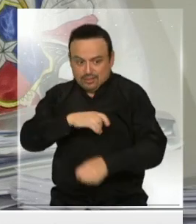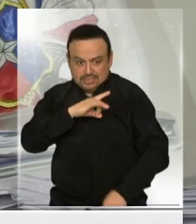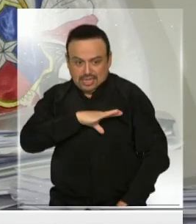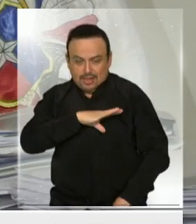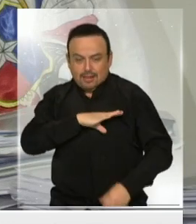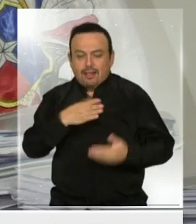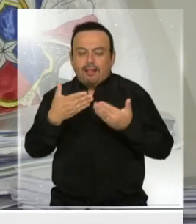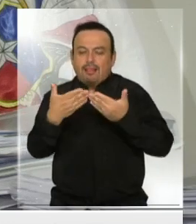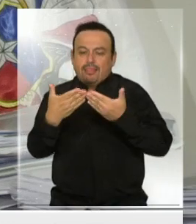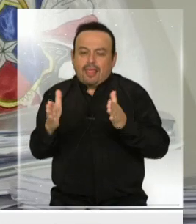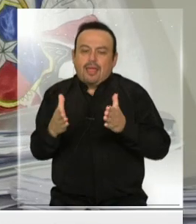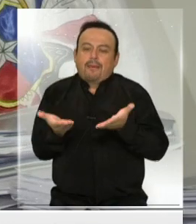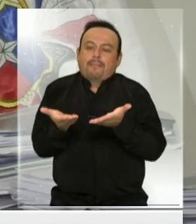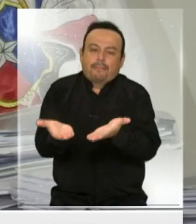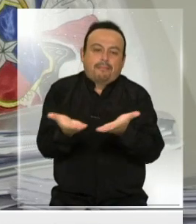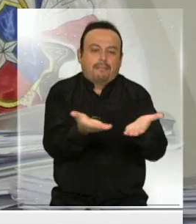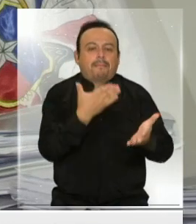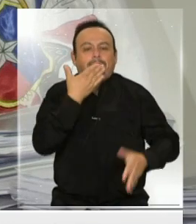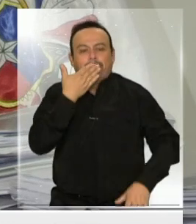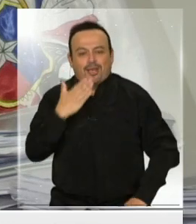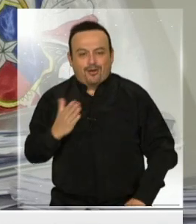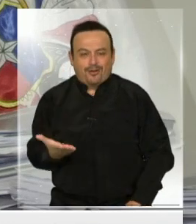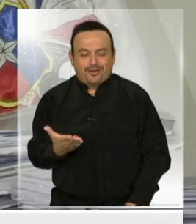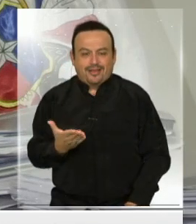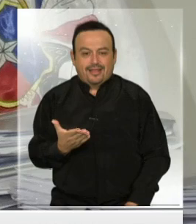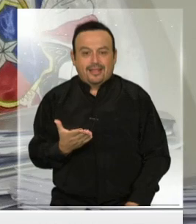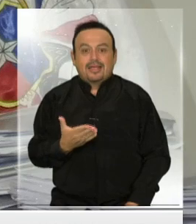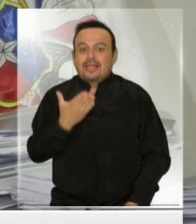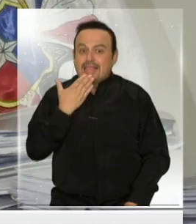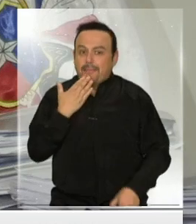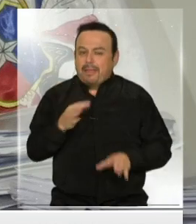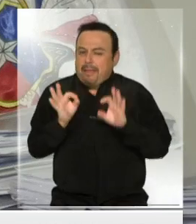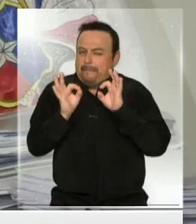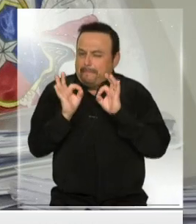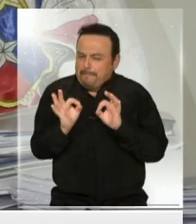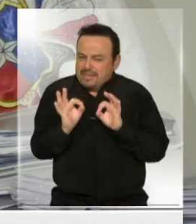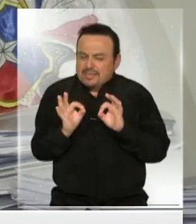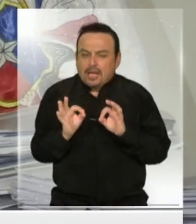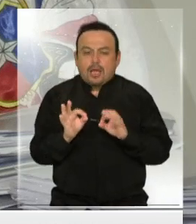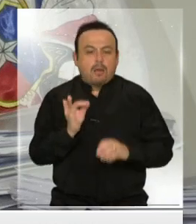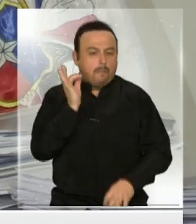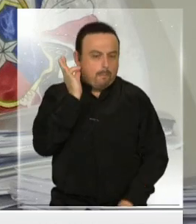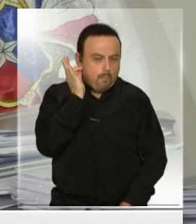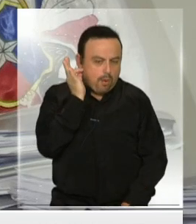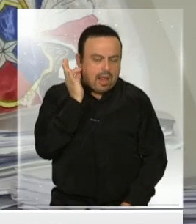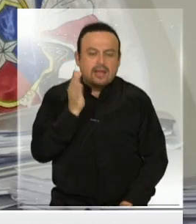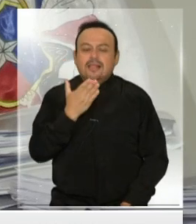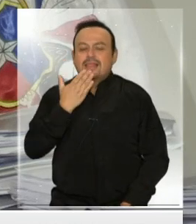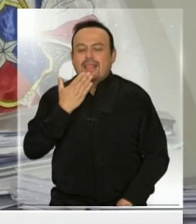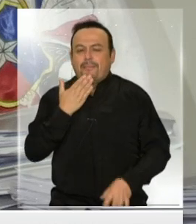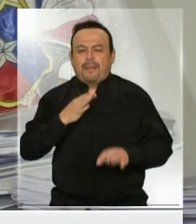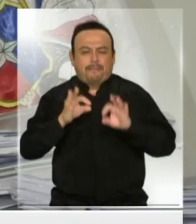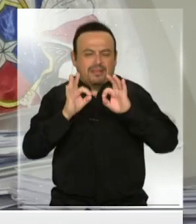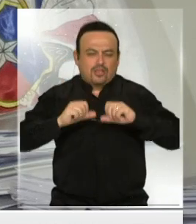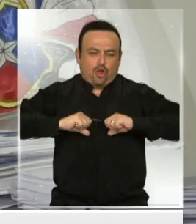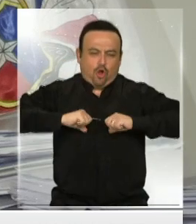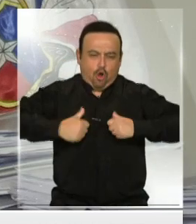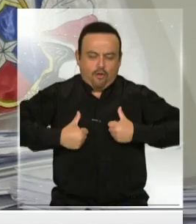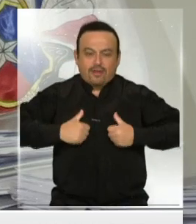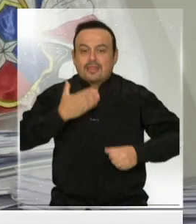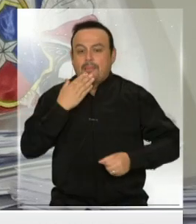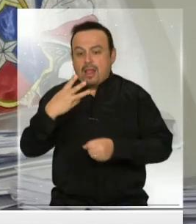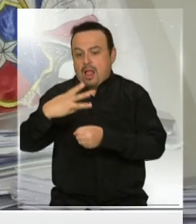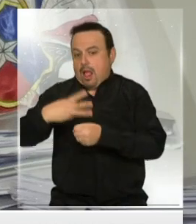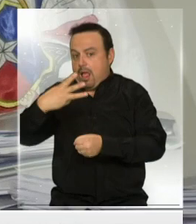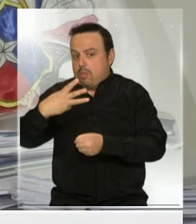para todos, pero especialmente para las mujeres, los jóvenes y los adultos mayores, que yo creo son los